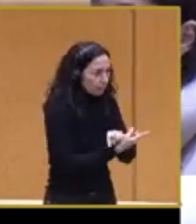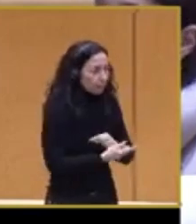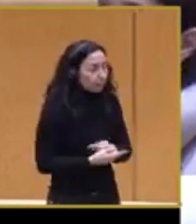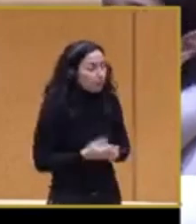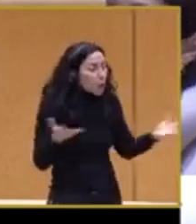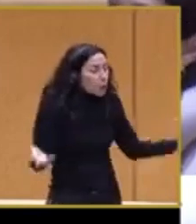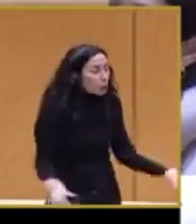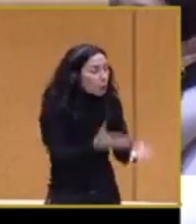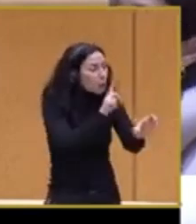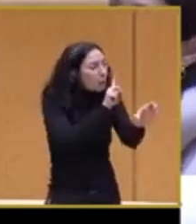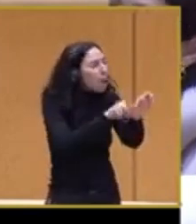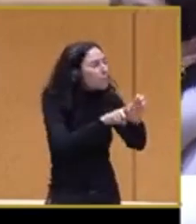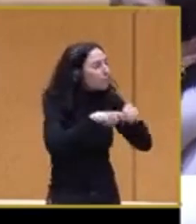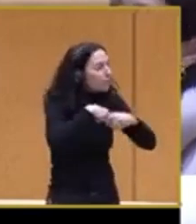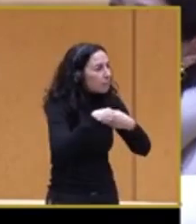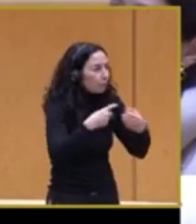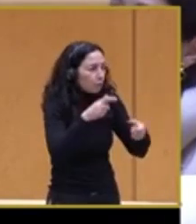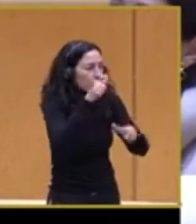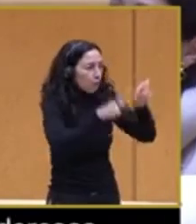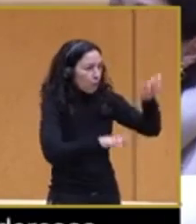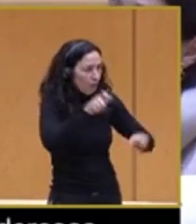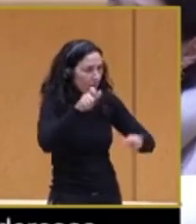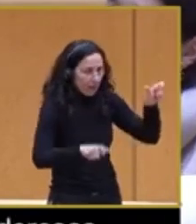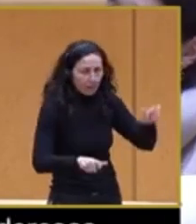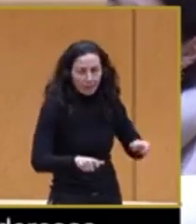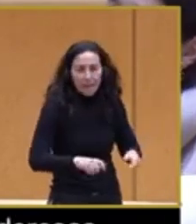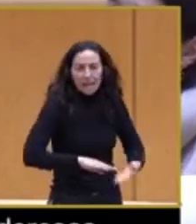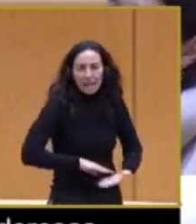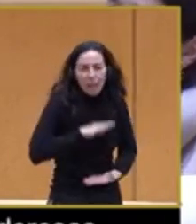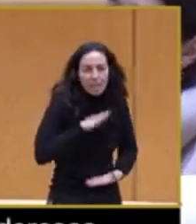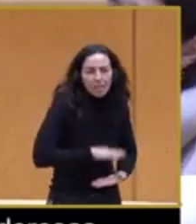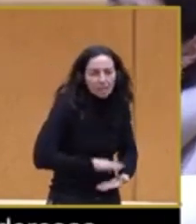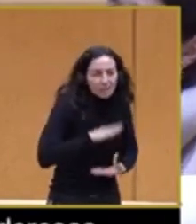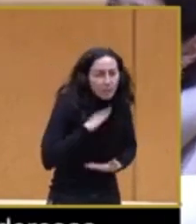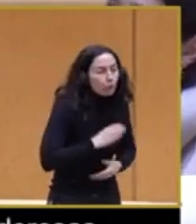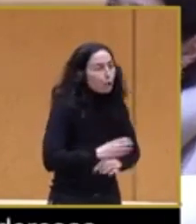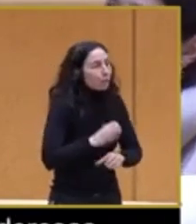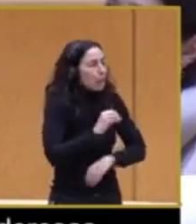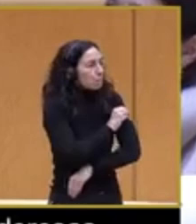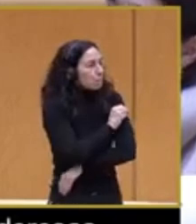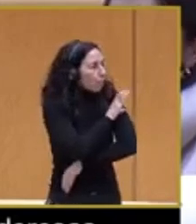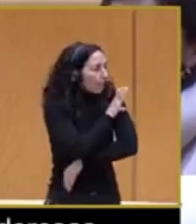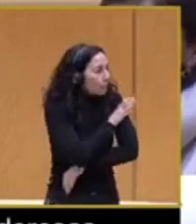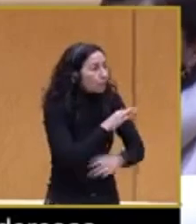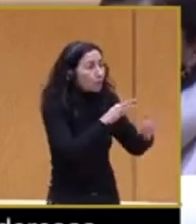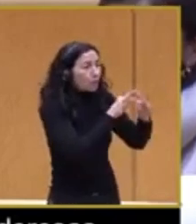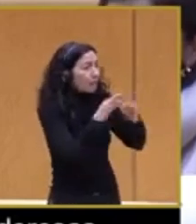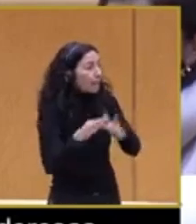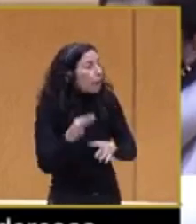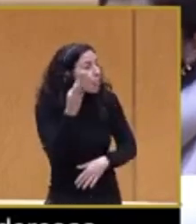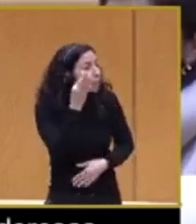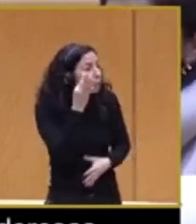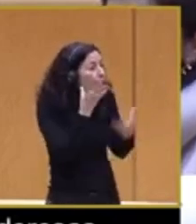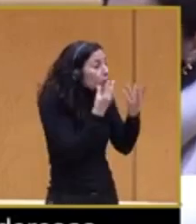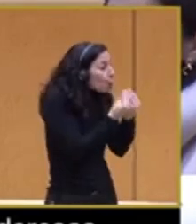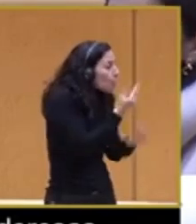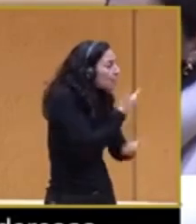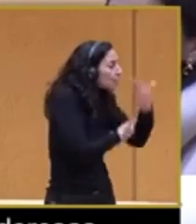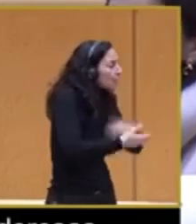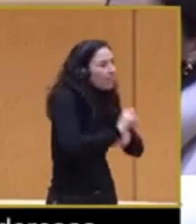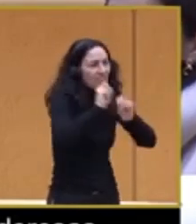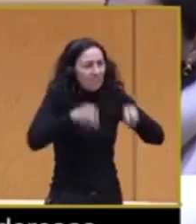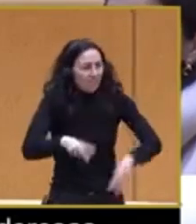promueven la participación ciudadana, la capacitación, el empoderamiento y el liderazgo de mujeres con y sin discapacidad